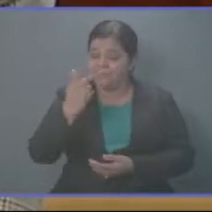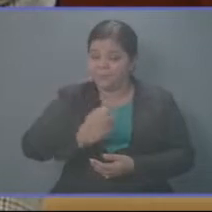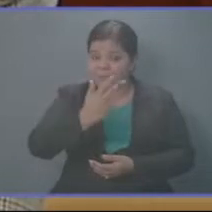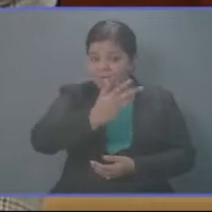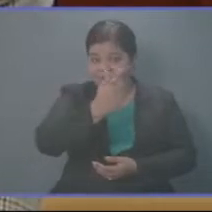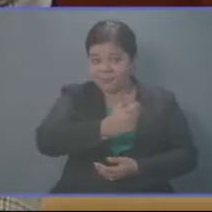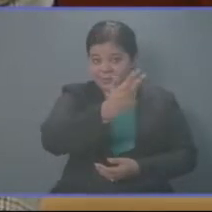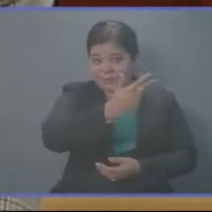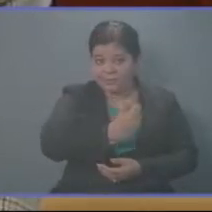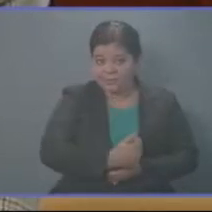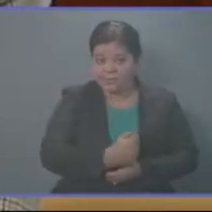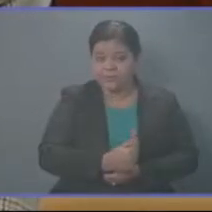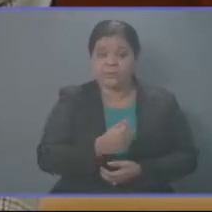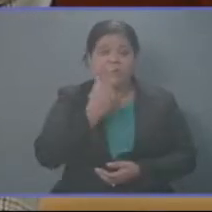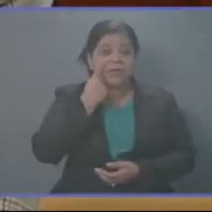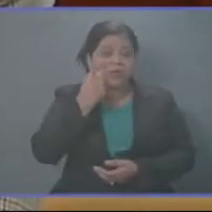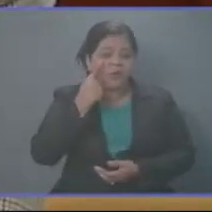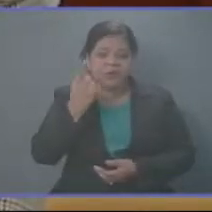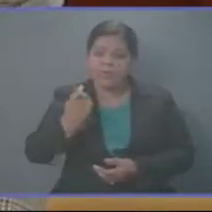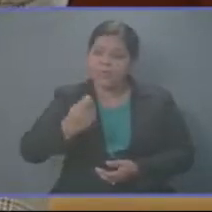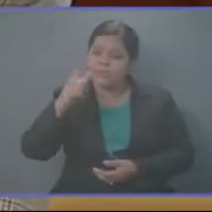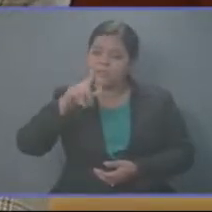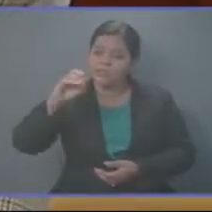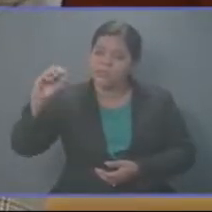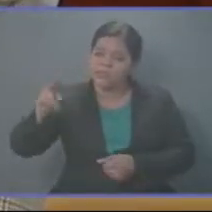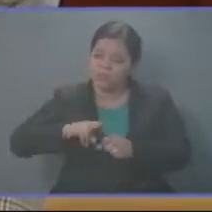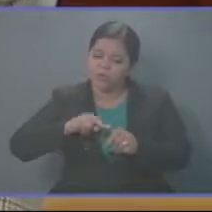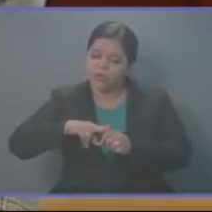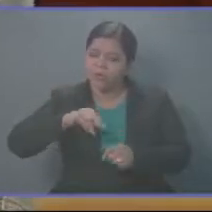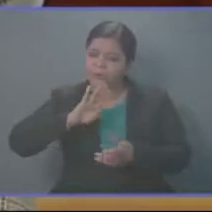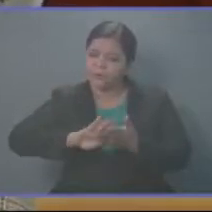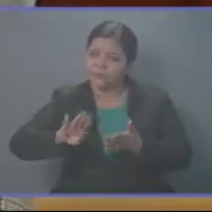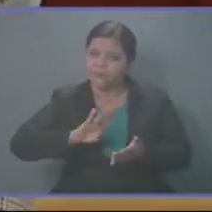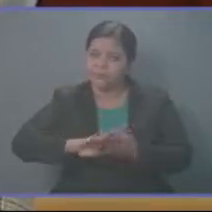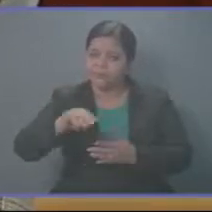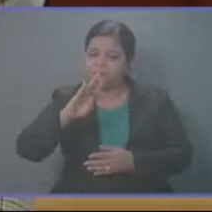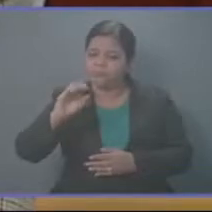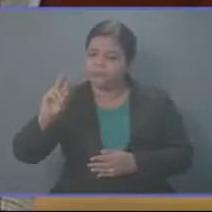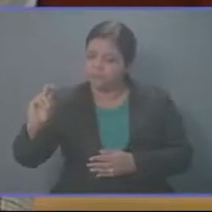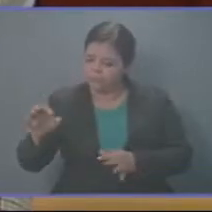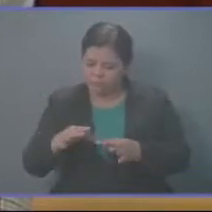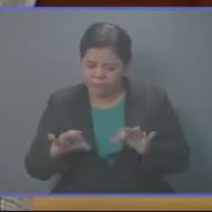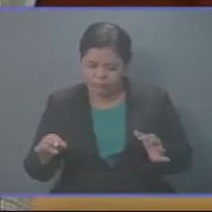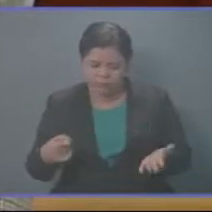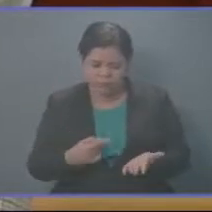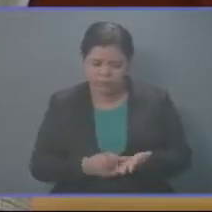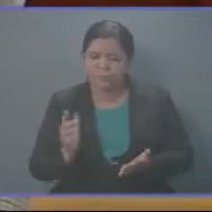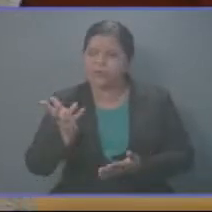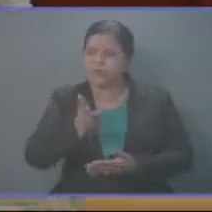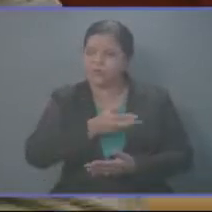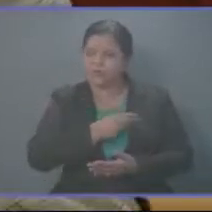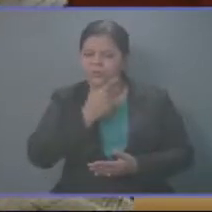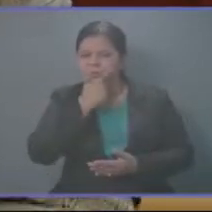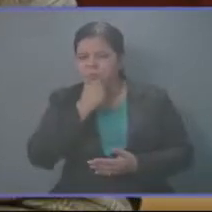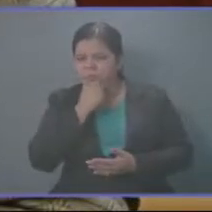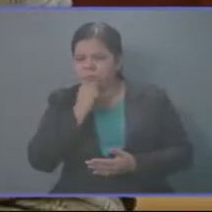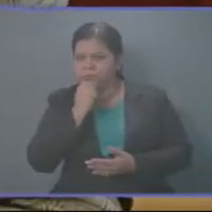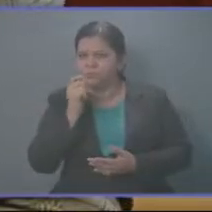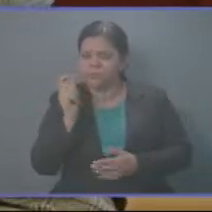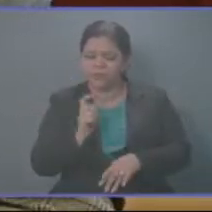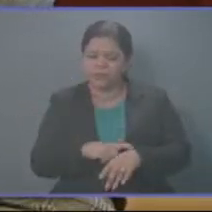no mensual, ¿de dónde van a sacar los 100 dólares mensuales para dárselos en bono? Porque así está la redacción, y nosotros hicimos la observación en tiempo